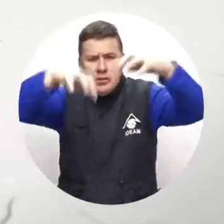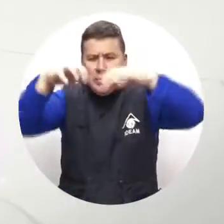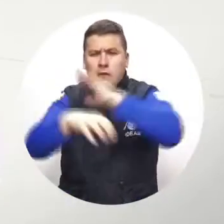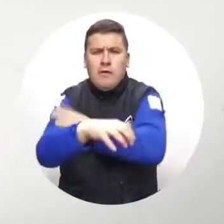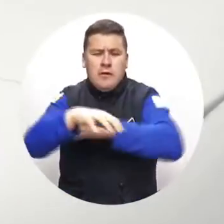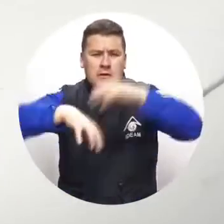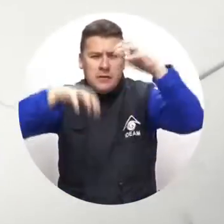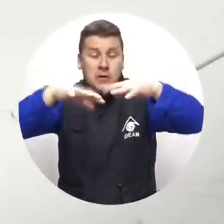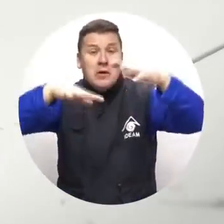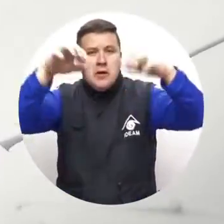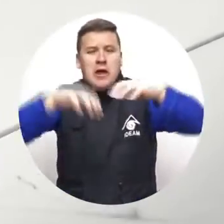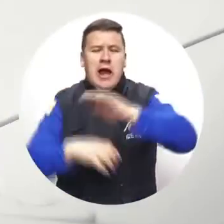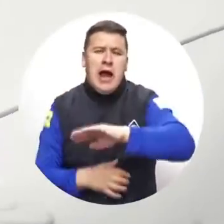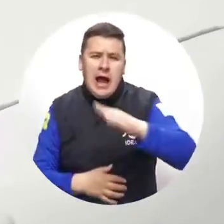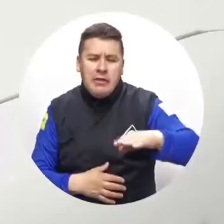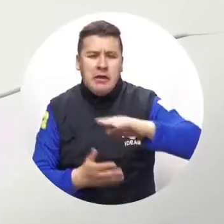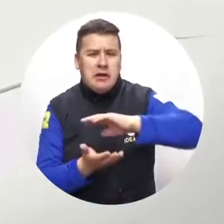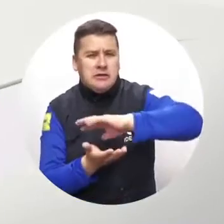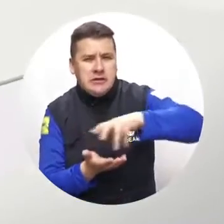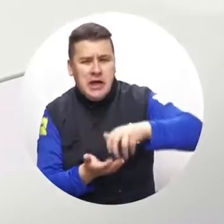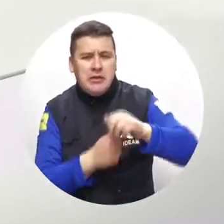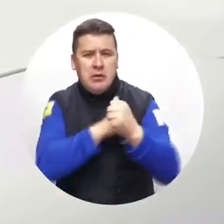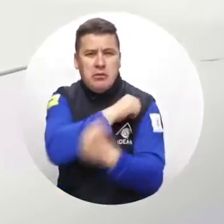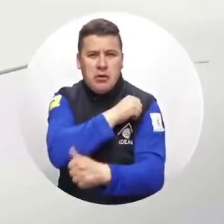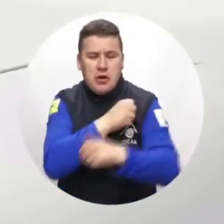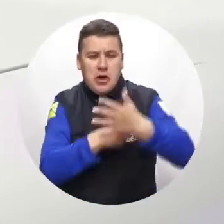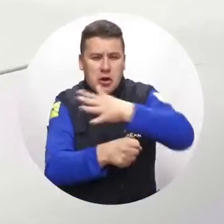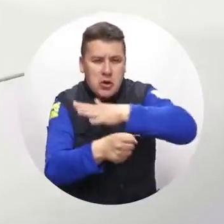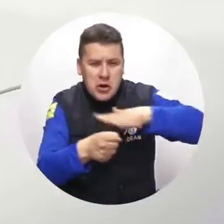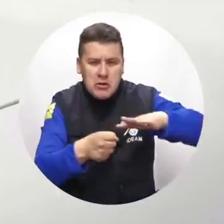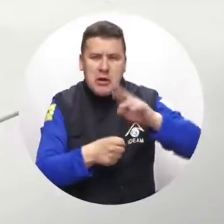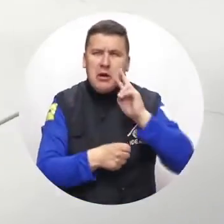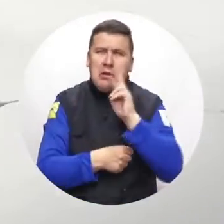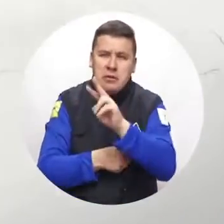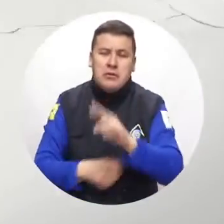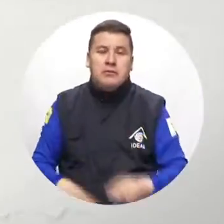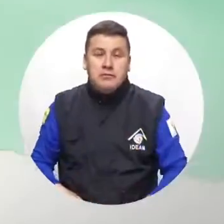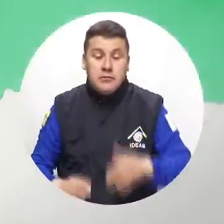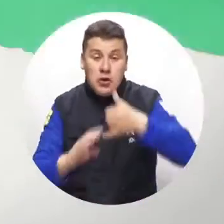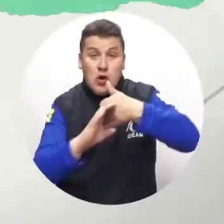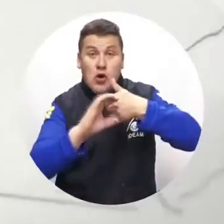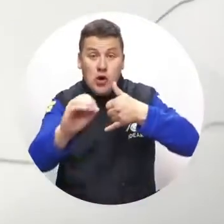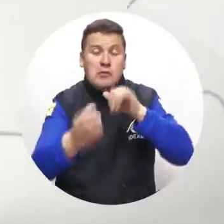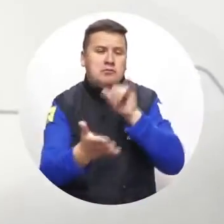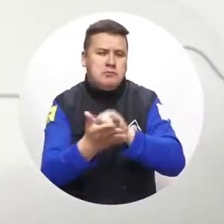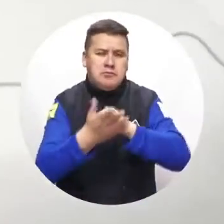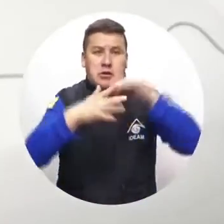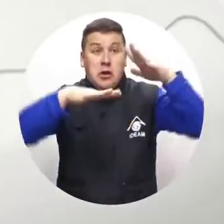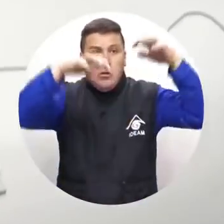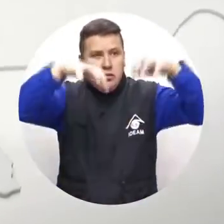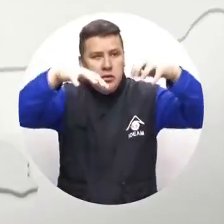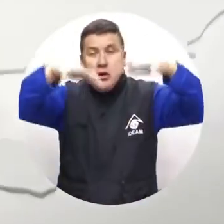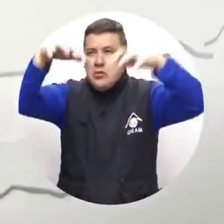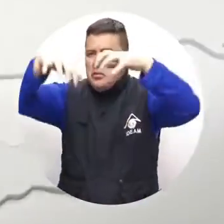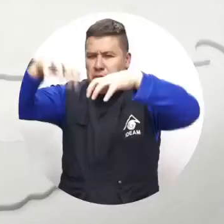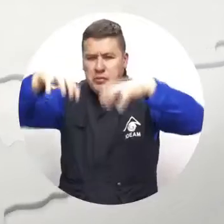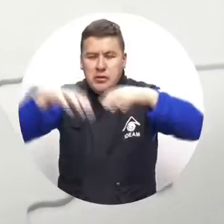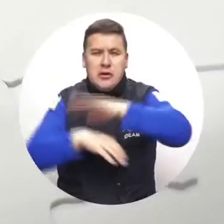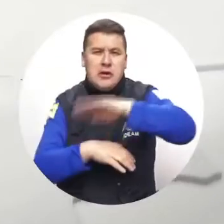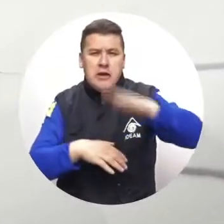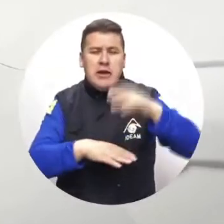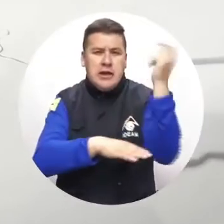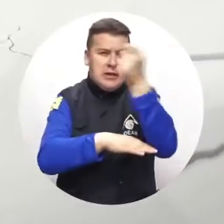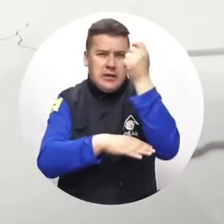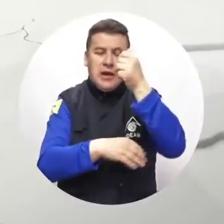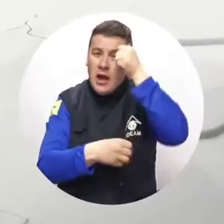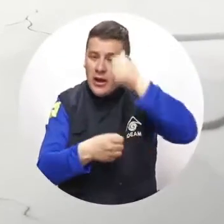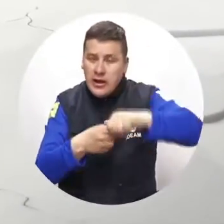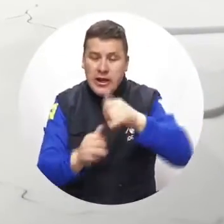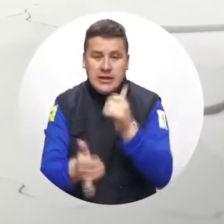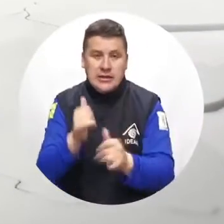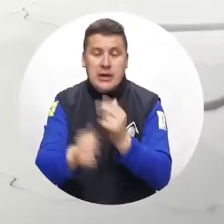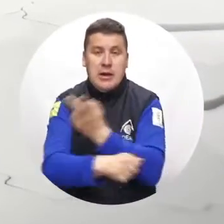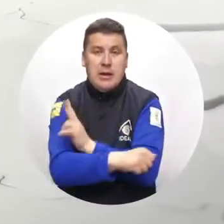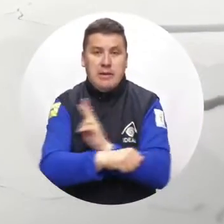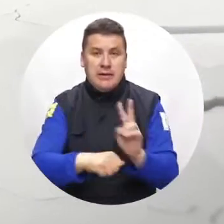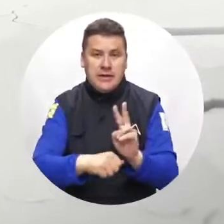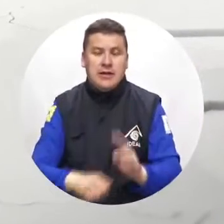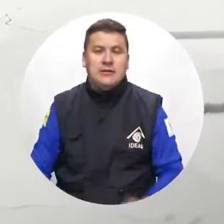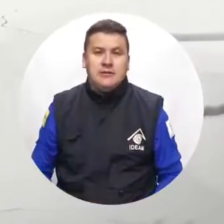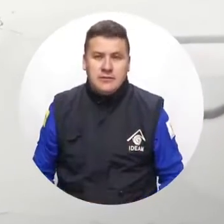eléctricas